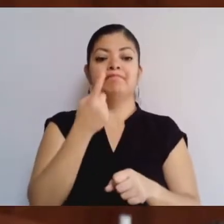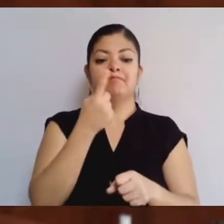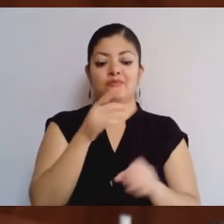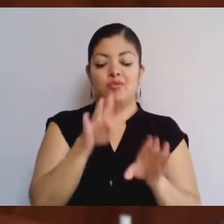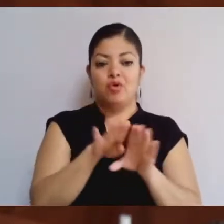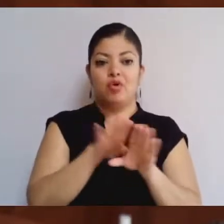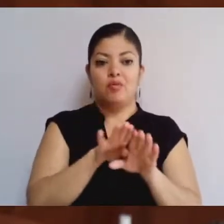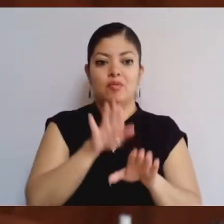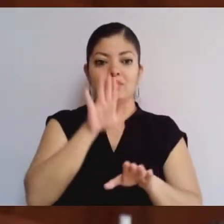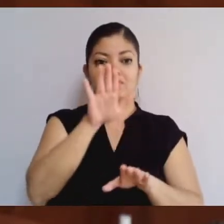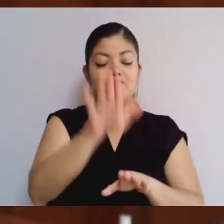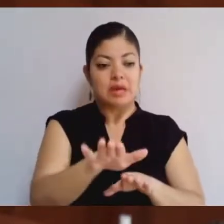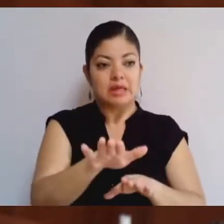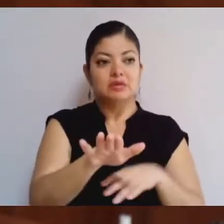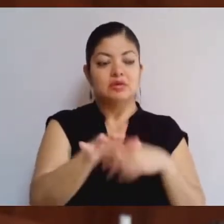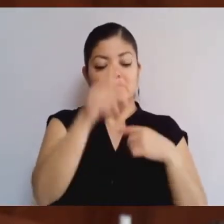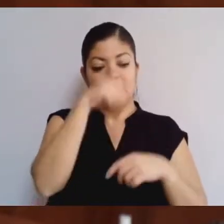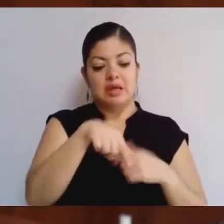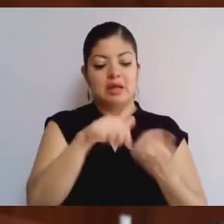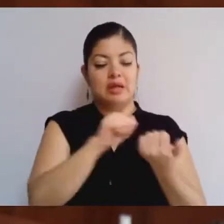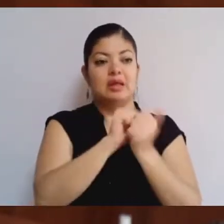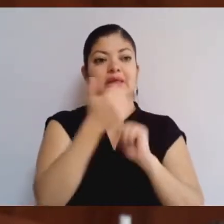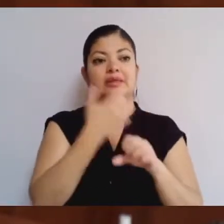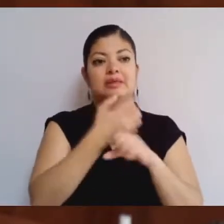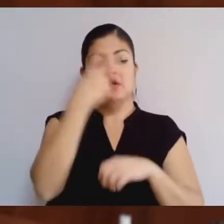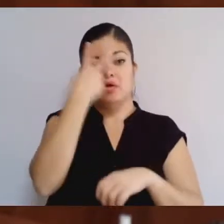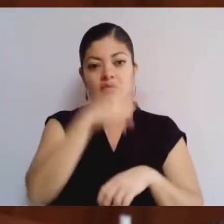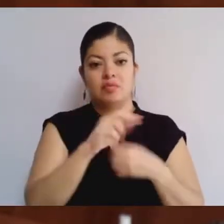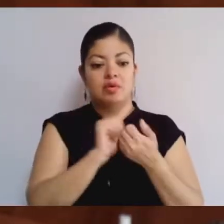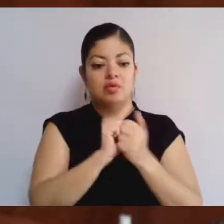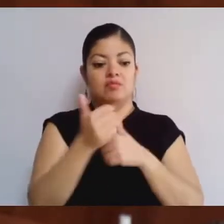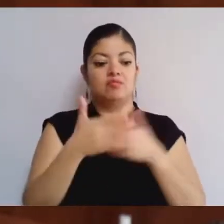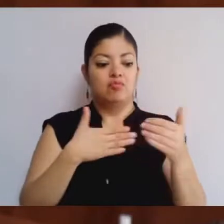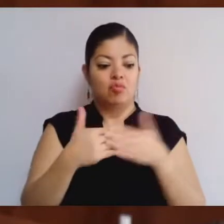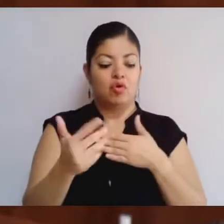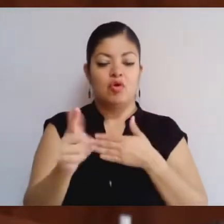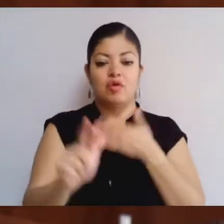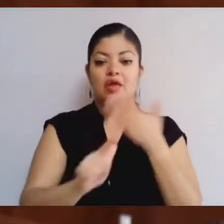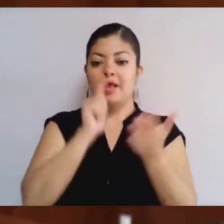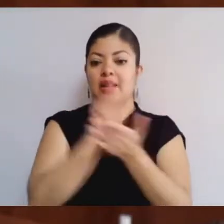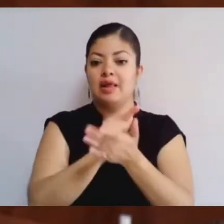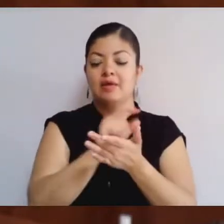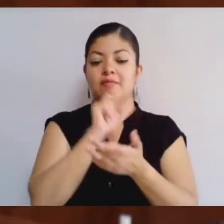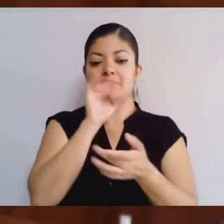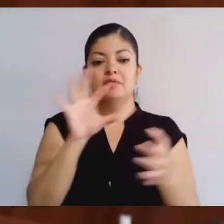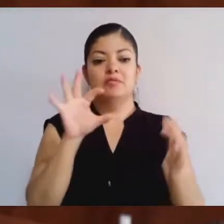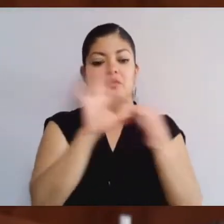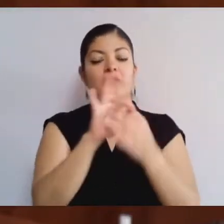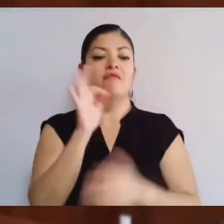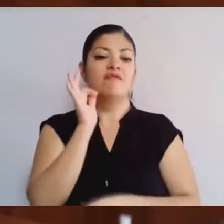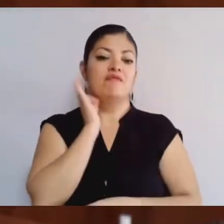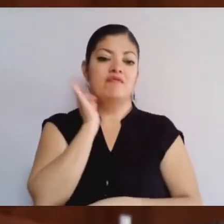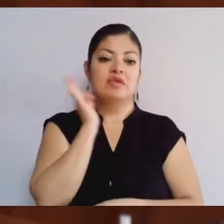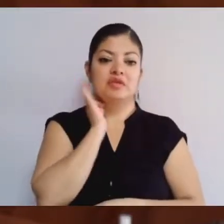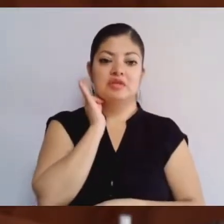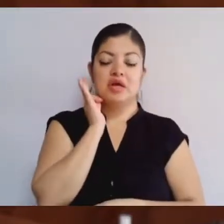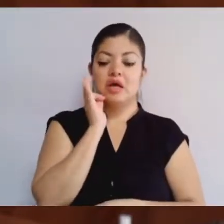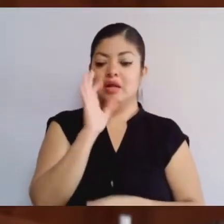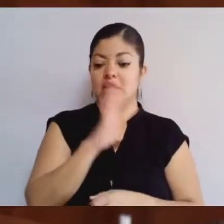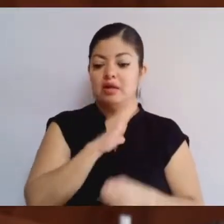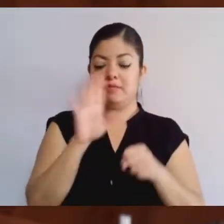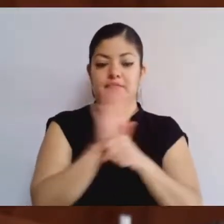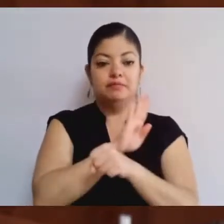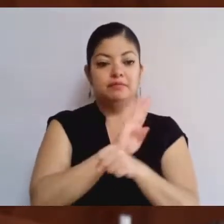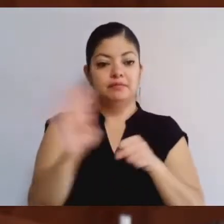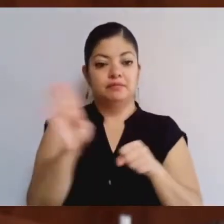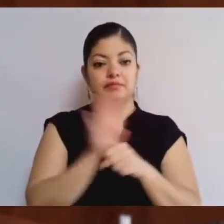significativo para que nuestro estado se coloque a la vanguardia de la legislación fiscal al contemplar la entrega